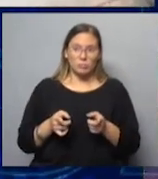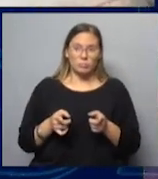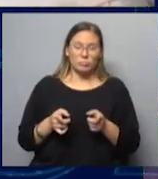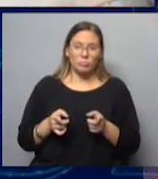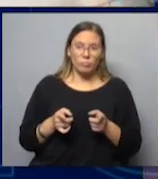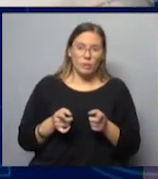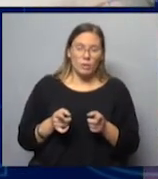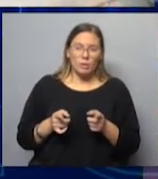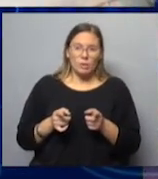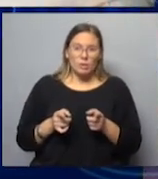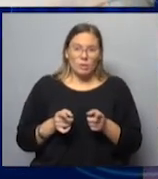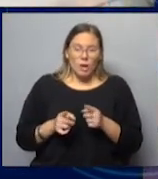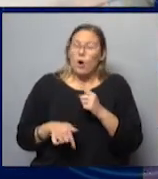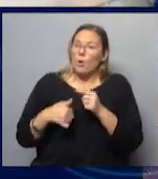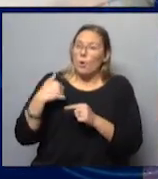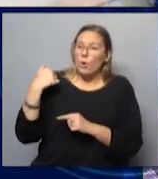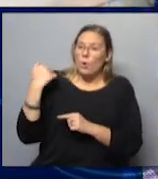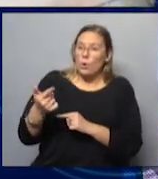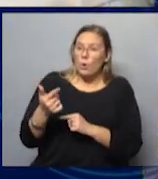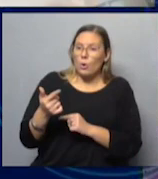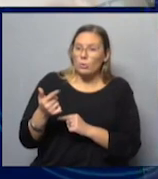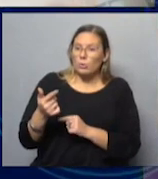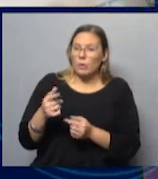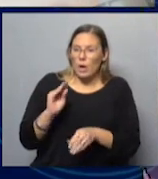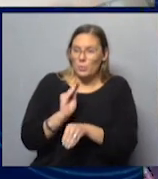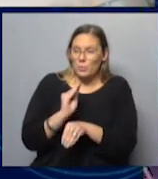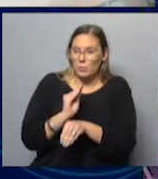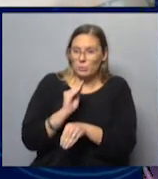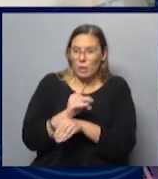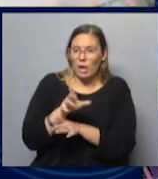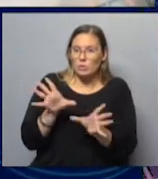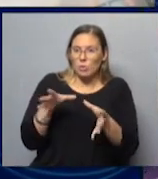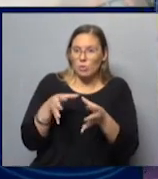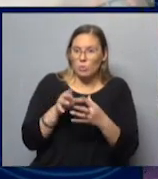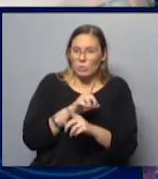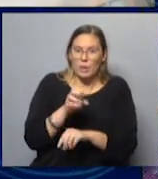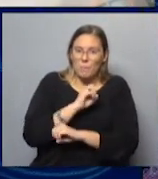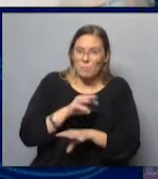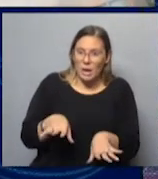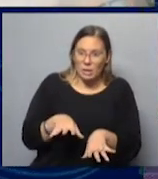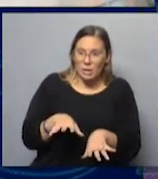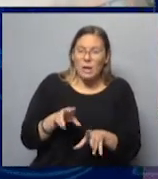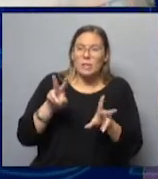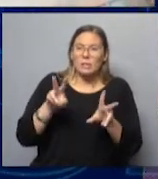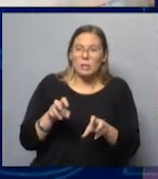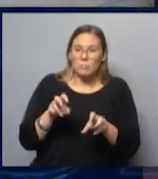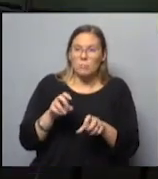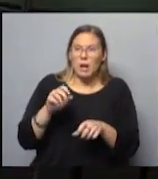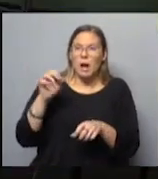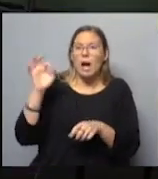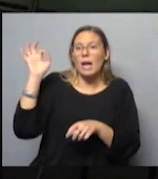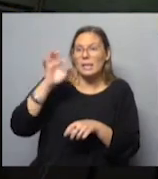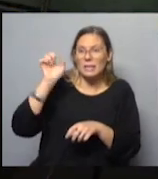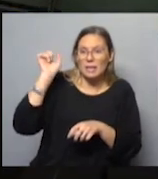también tenían como otro tipo de cultura. Todas las bandas estaban mal vistas. Puede ser que también, depende de uno,